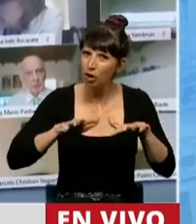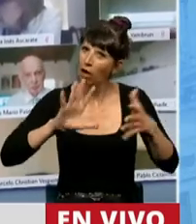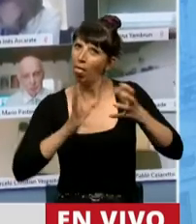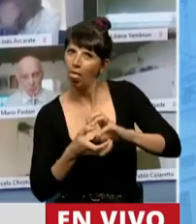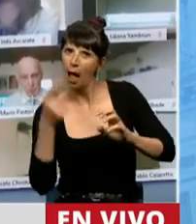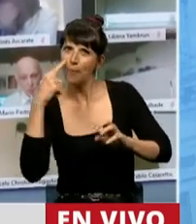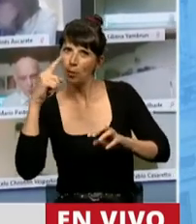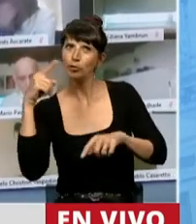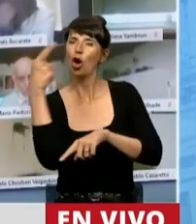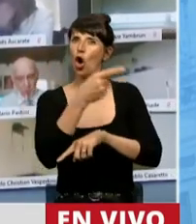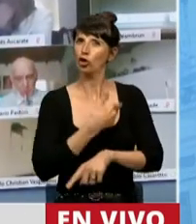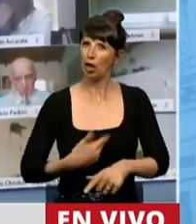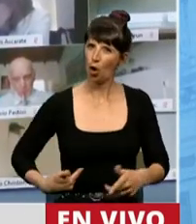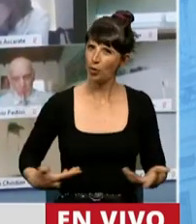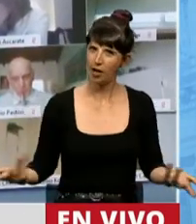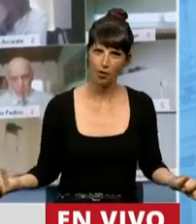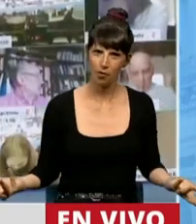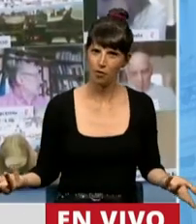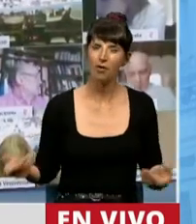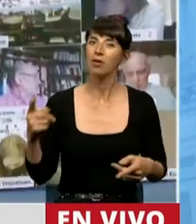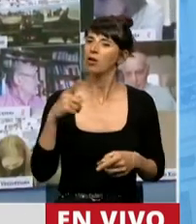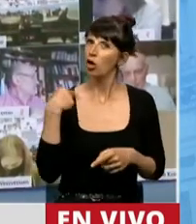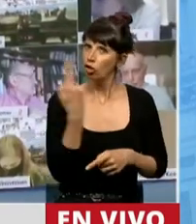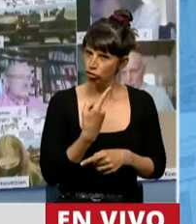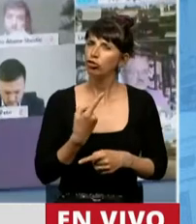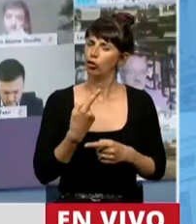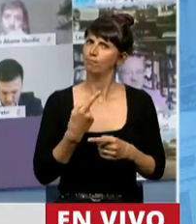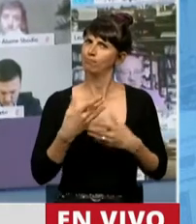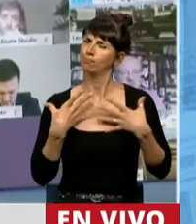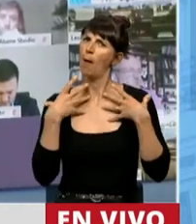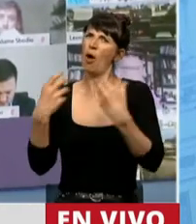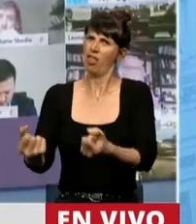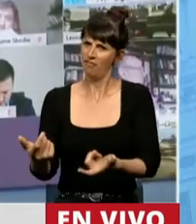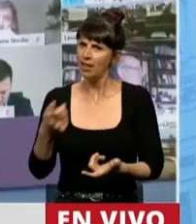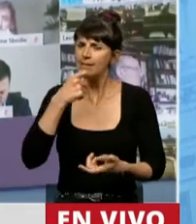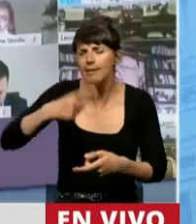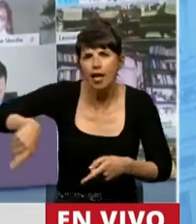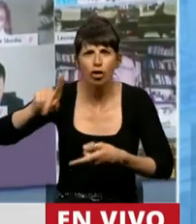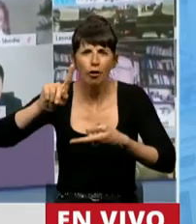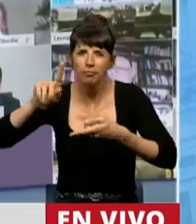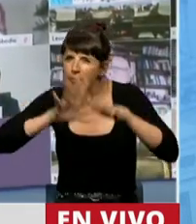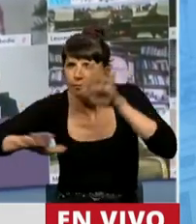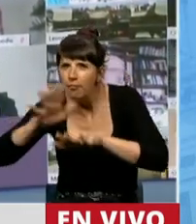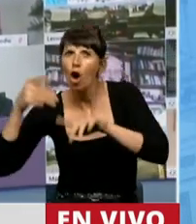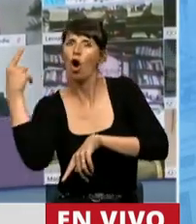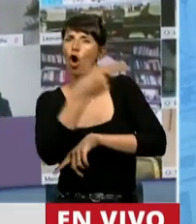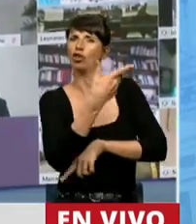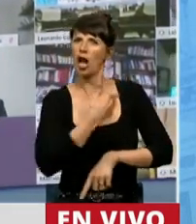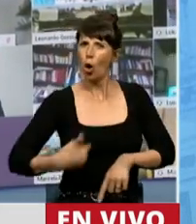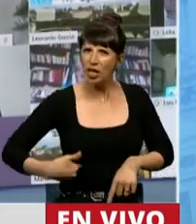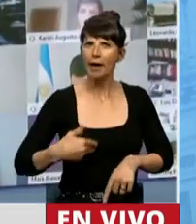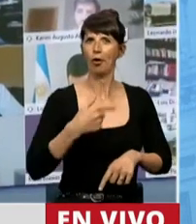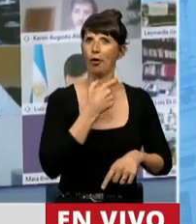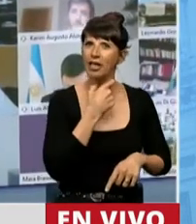Vamos a defender en la calle si estos desestabilizan y quieren voltear a nuestro gobierno democráticamente elegido